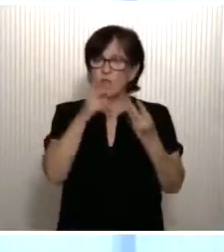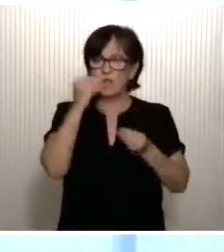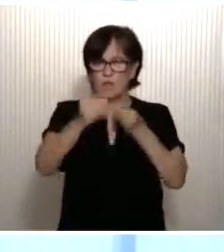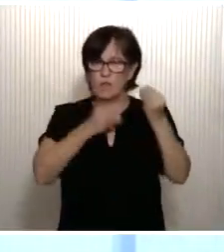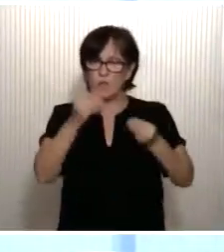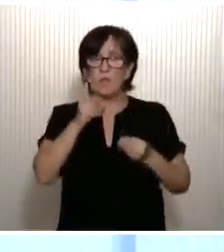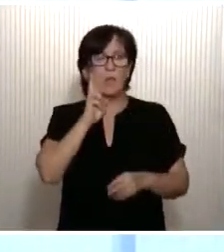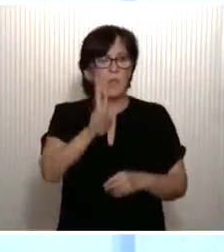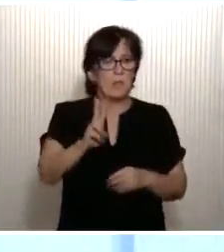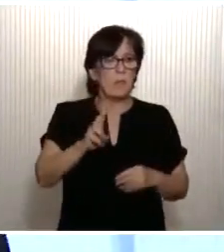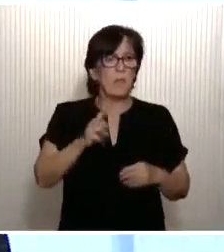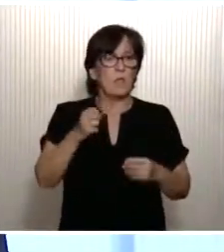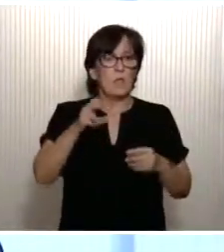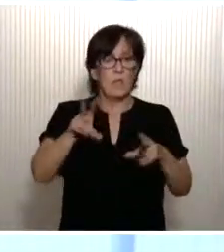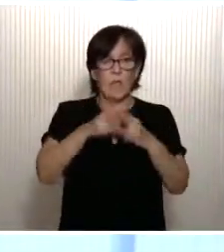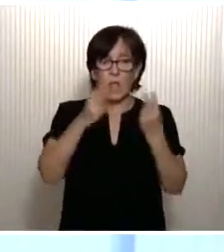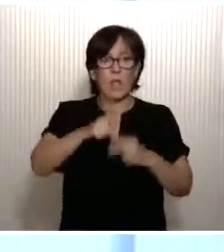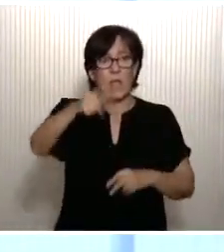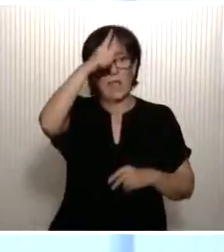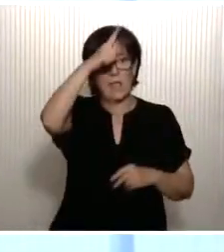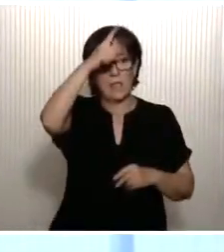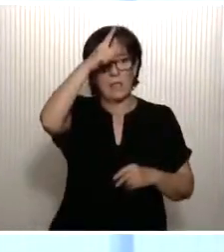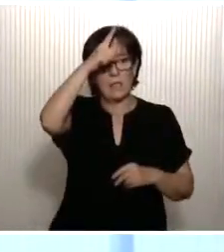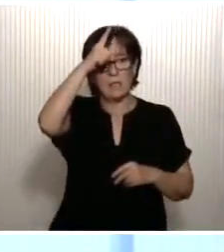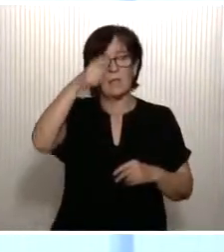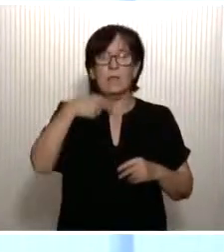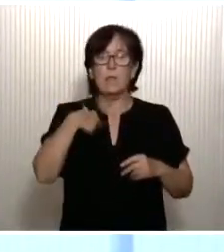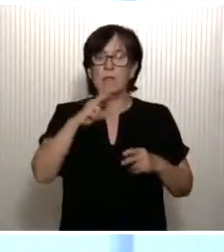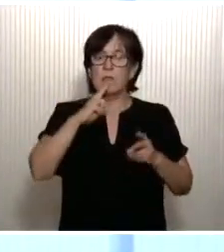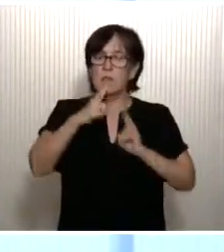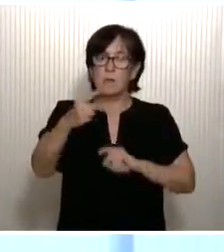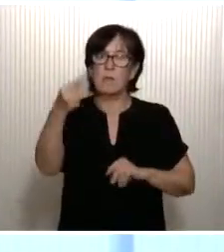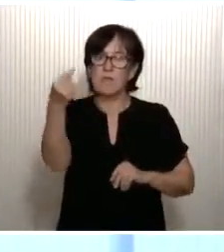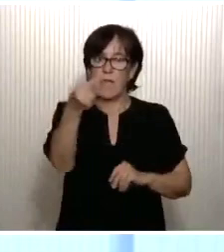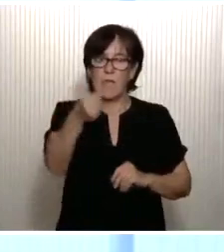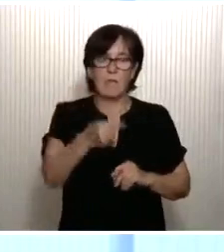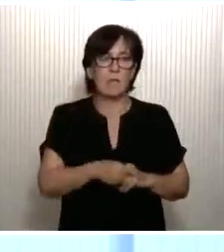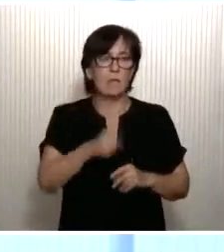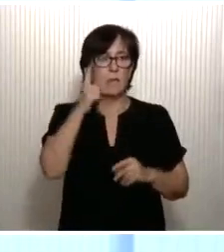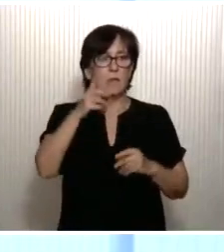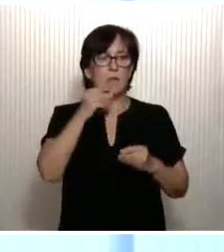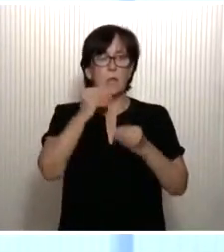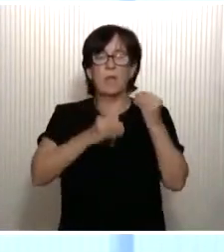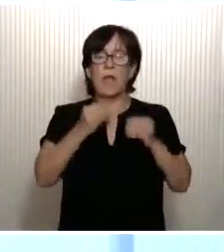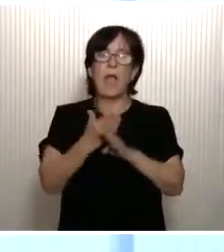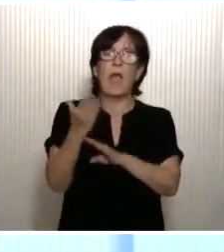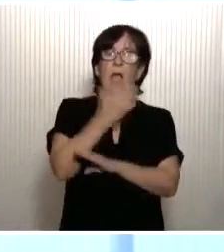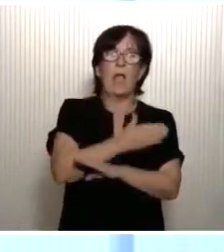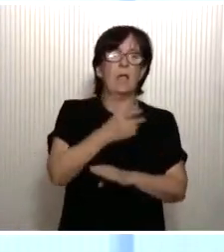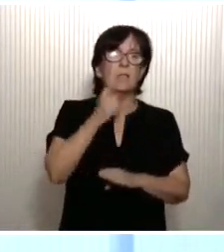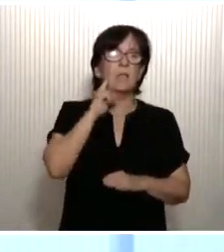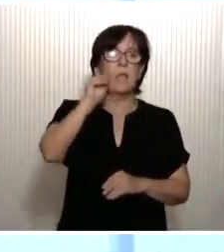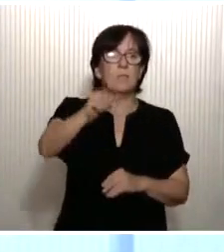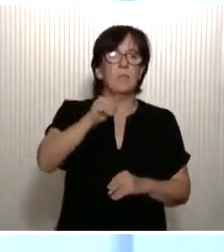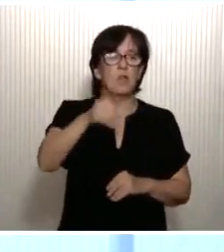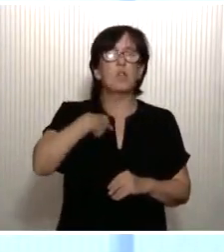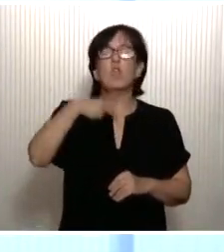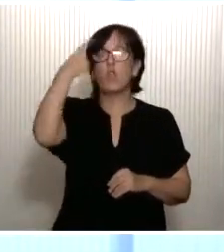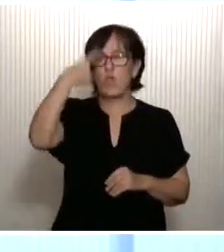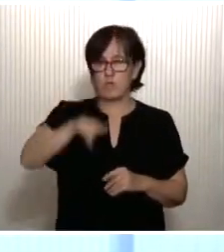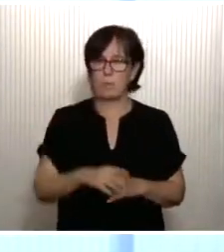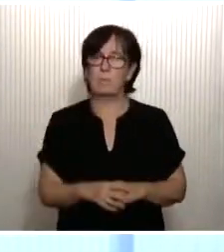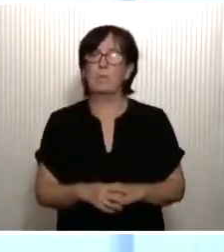pero también lo estamos viendo en otras sociedades como la alemana, que responderán negativamente, aun antes de conocer la pregunta. Lo sabemos.